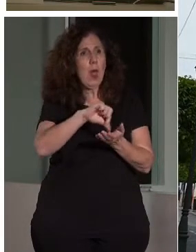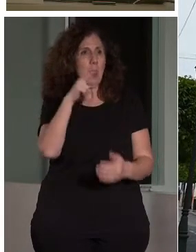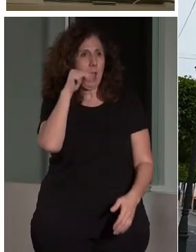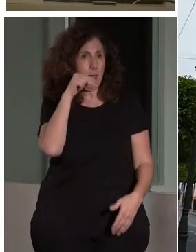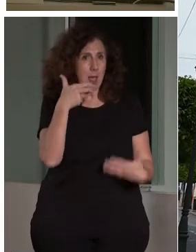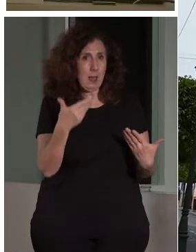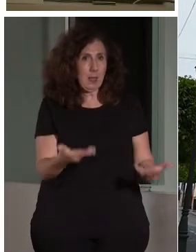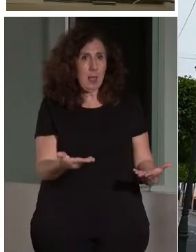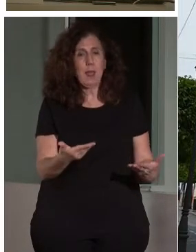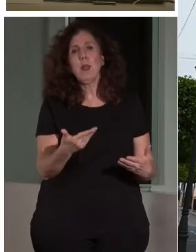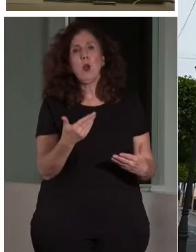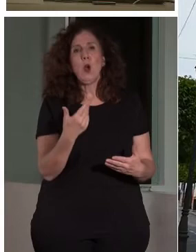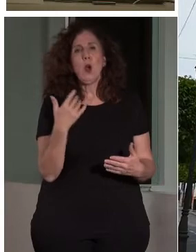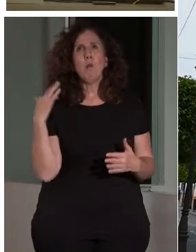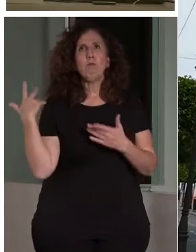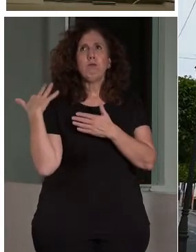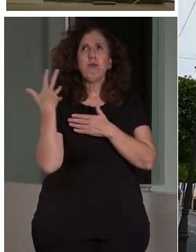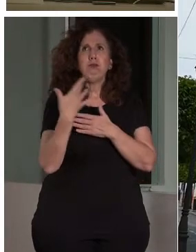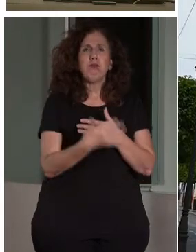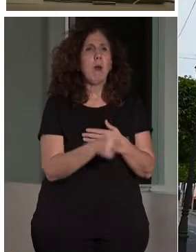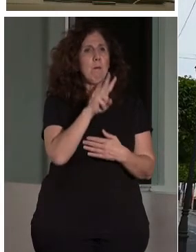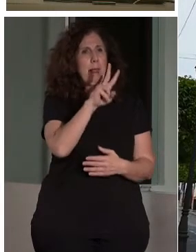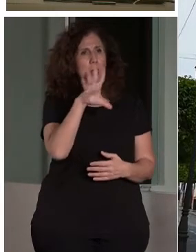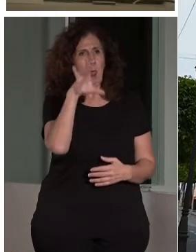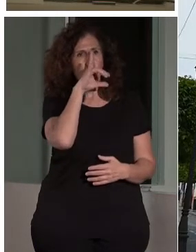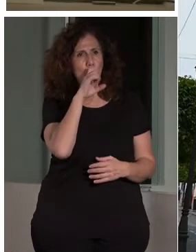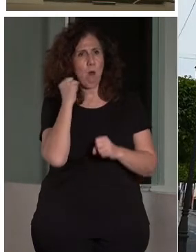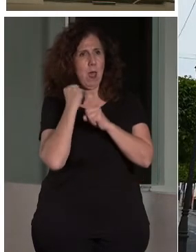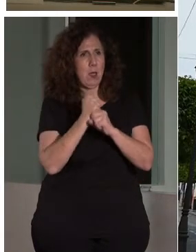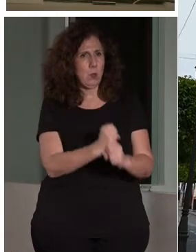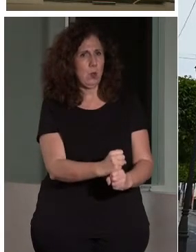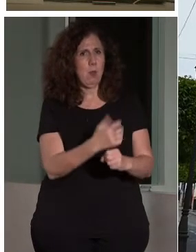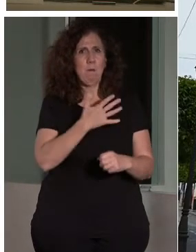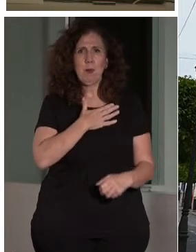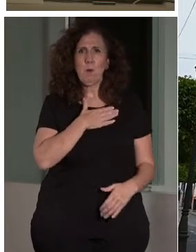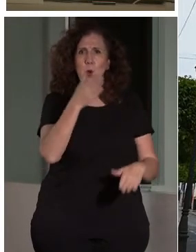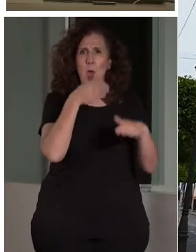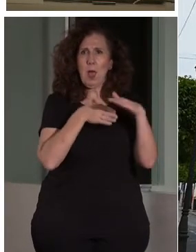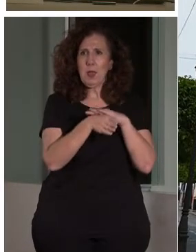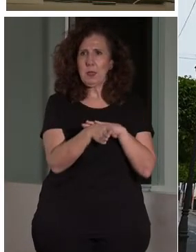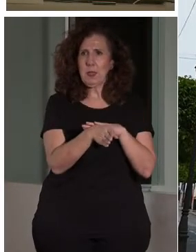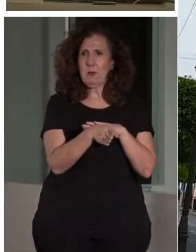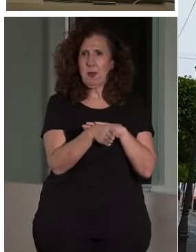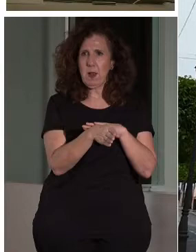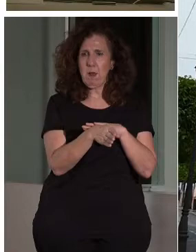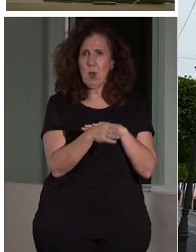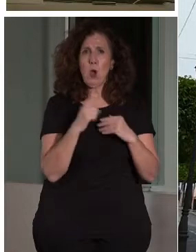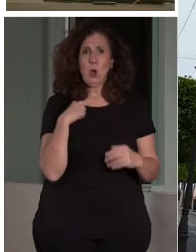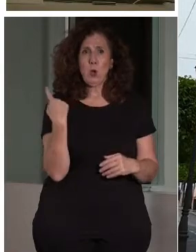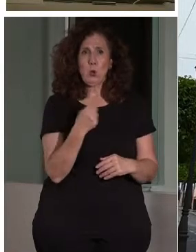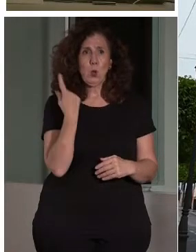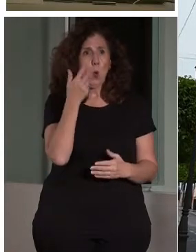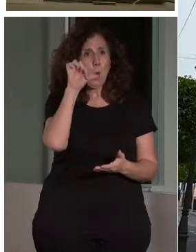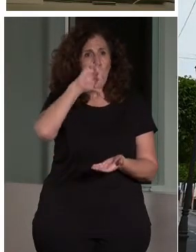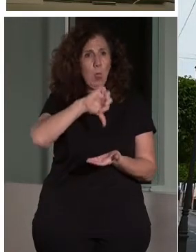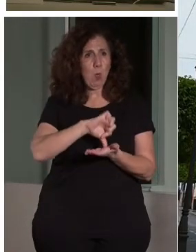llevamos 25 años trabajando en el patrimonio accesible. Somos una ciudad con un patrimonio